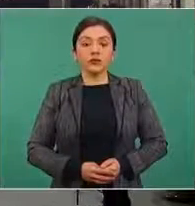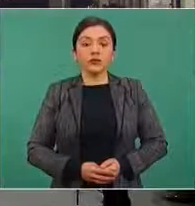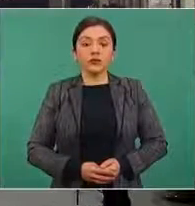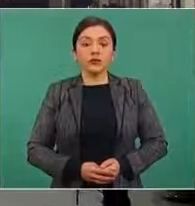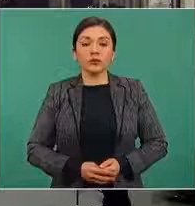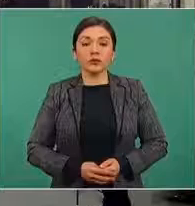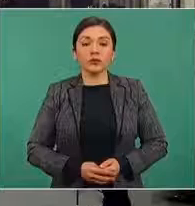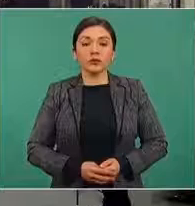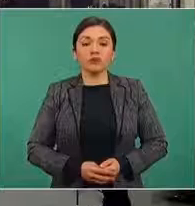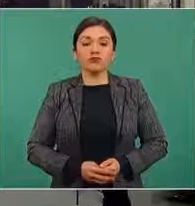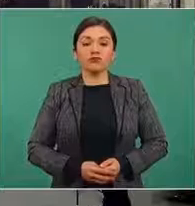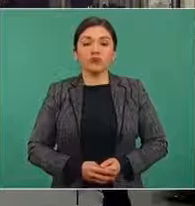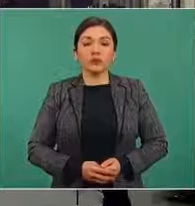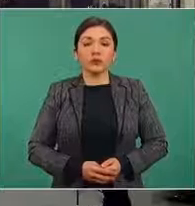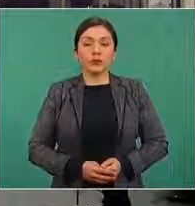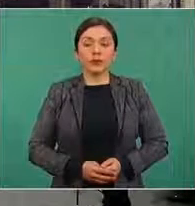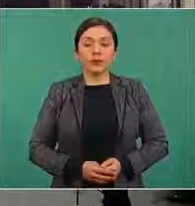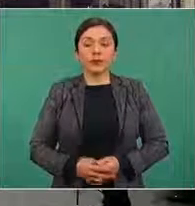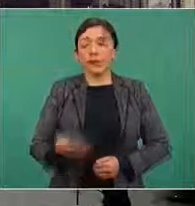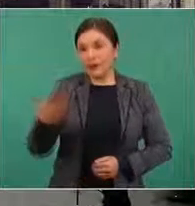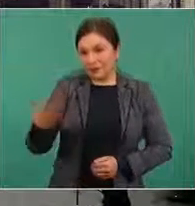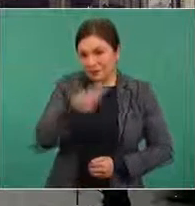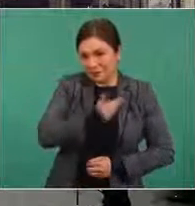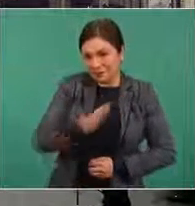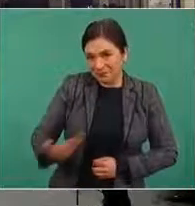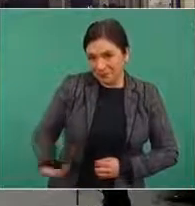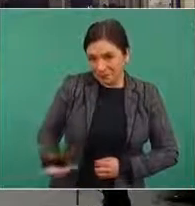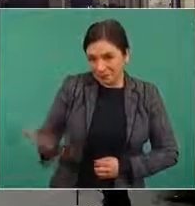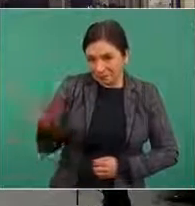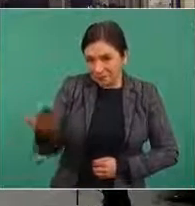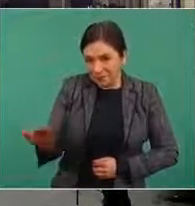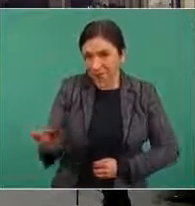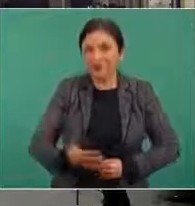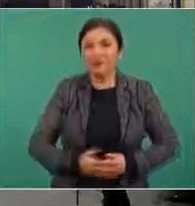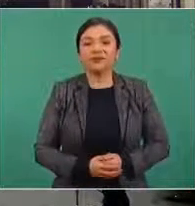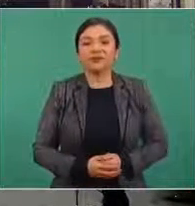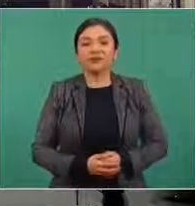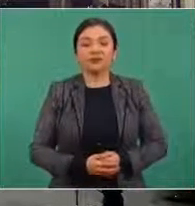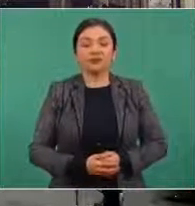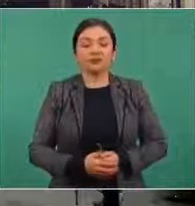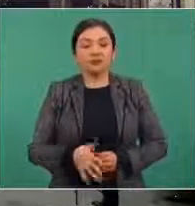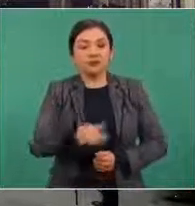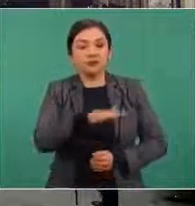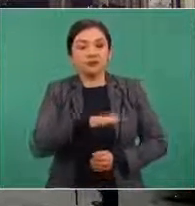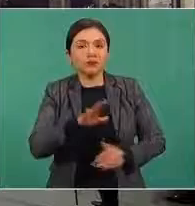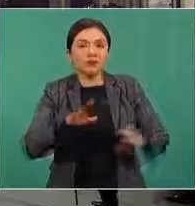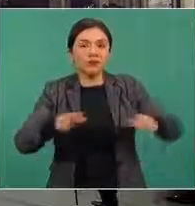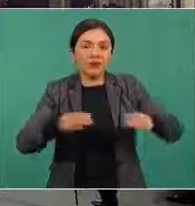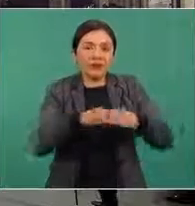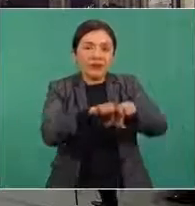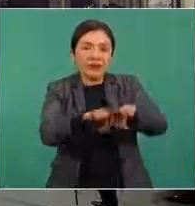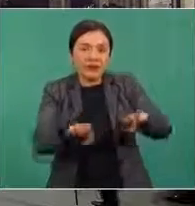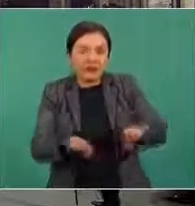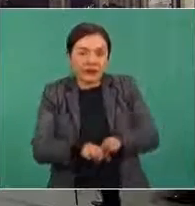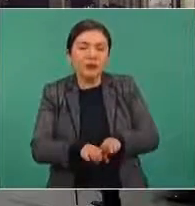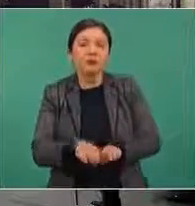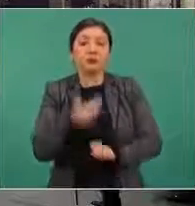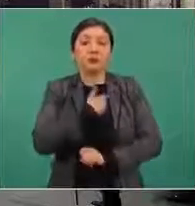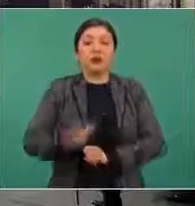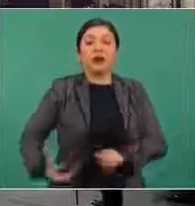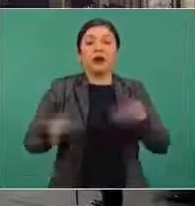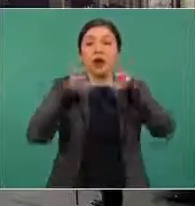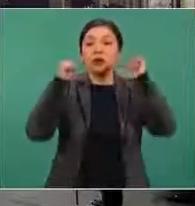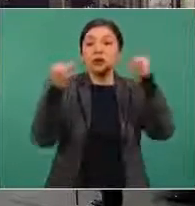Señor Presidente de la República, miembros del gabinete, señor Presidente de la Asociación de Ingenieros y